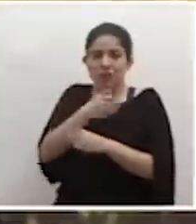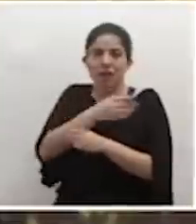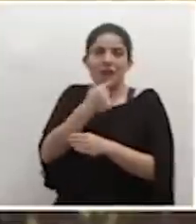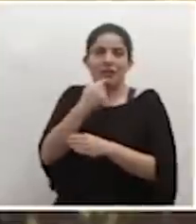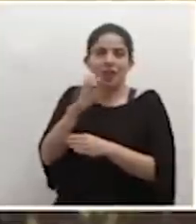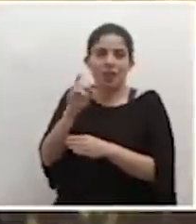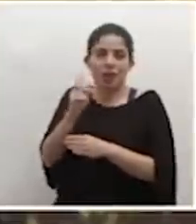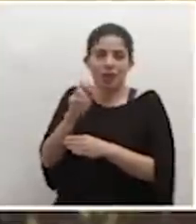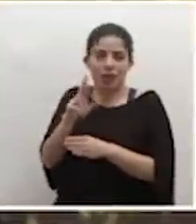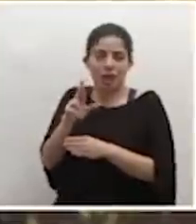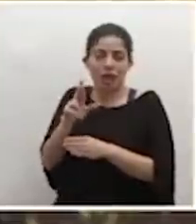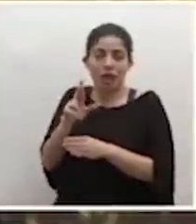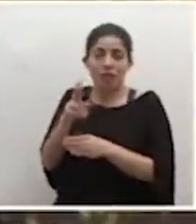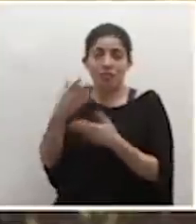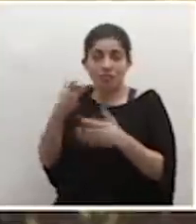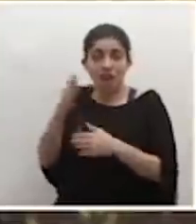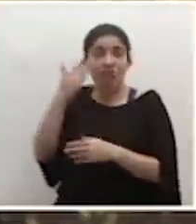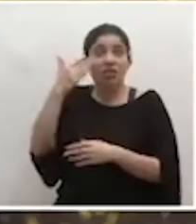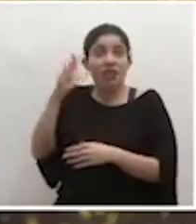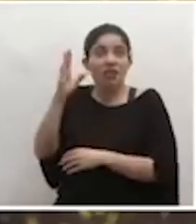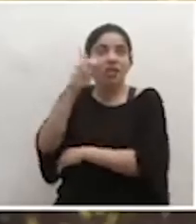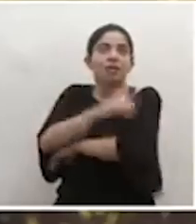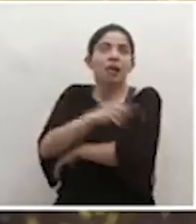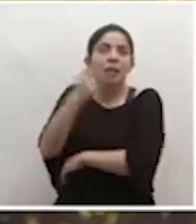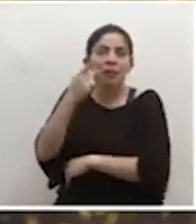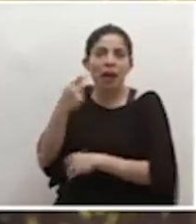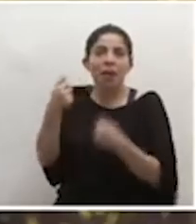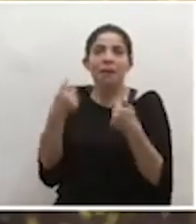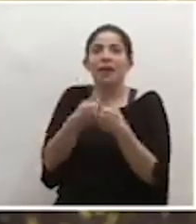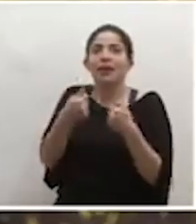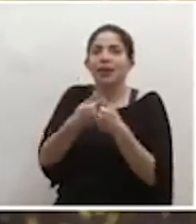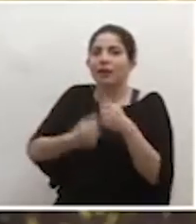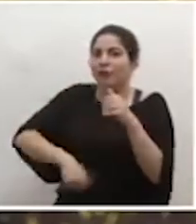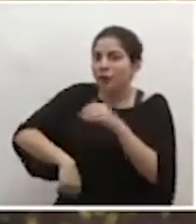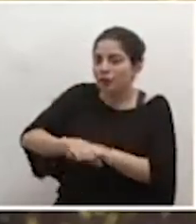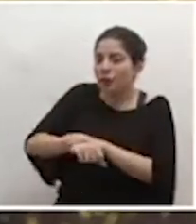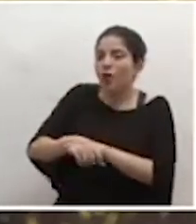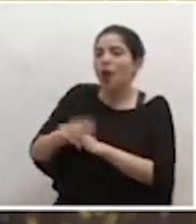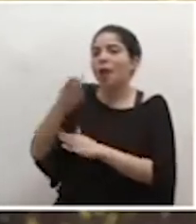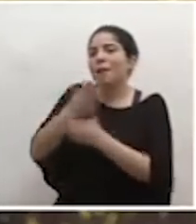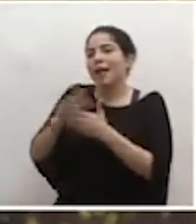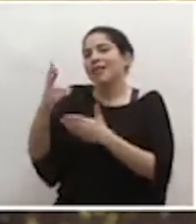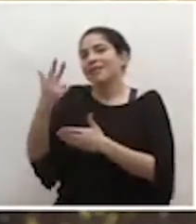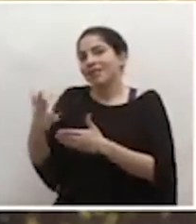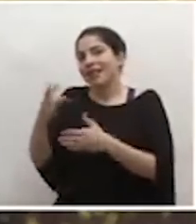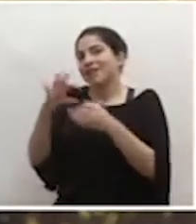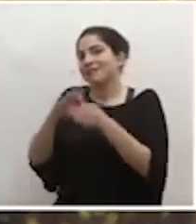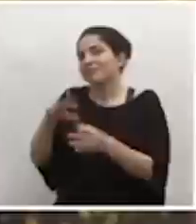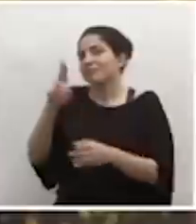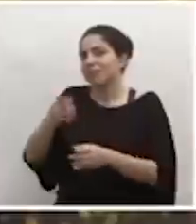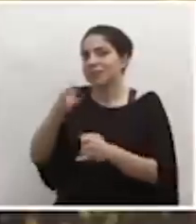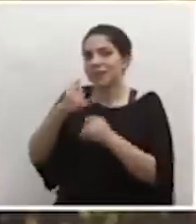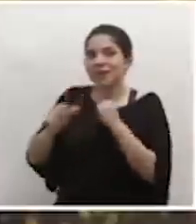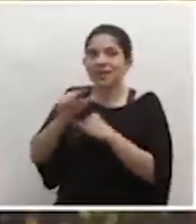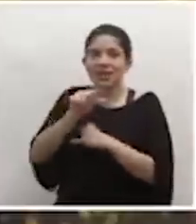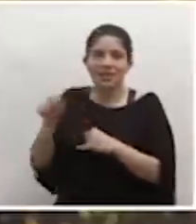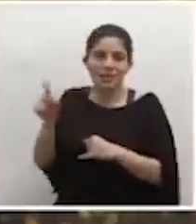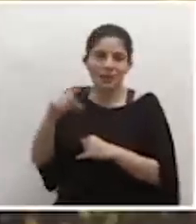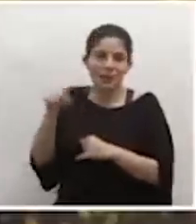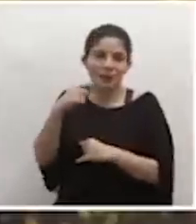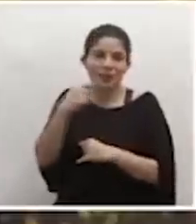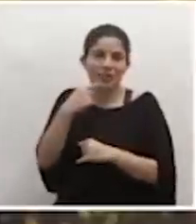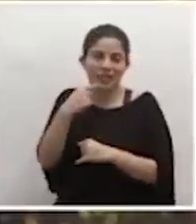Don Edgar. Ya se sabía que había de El Padre, que era el clásico, que la fase 3 coincidía con ese fin de semana cuando ustedes anunciaron